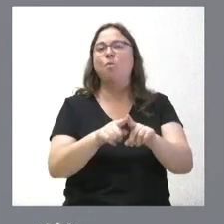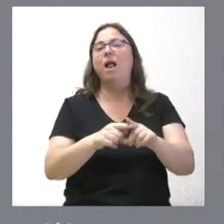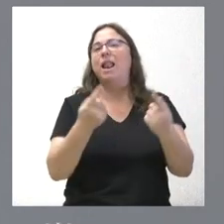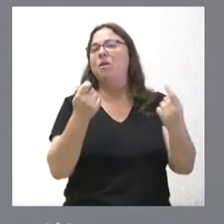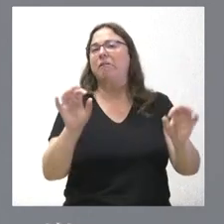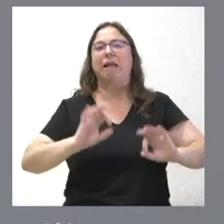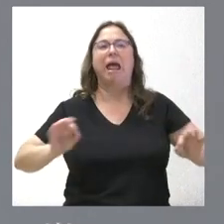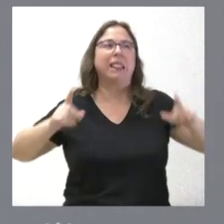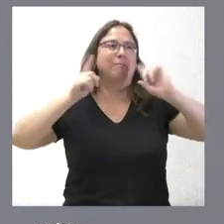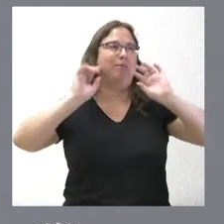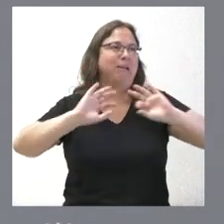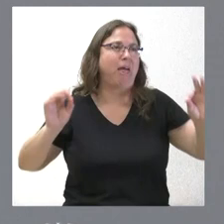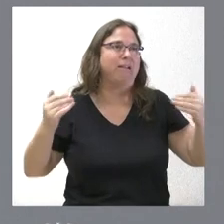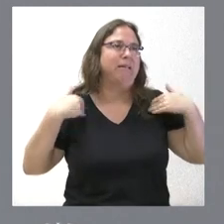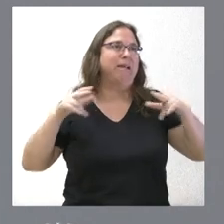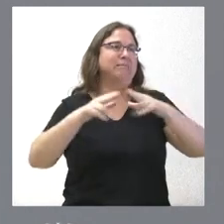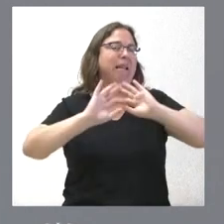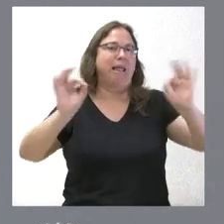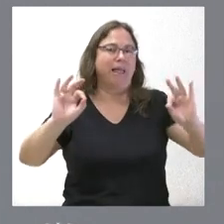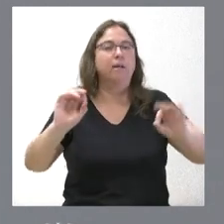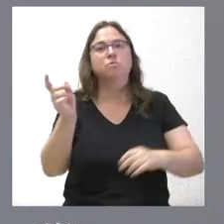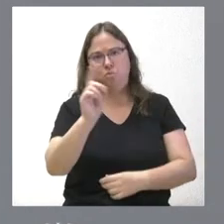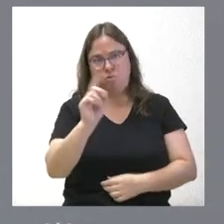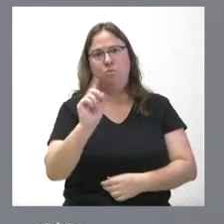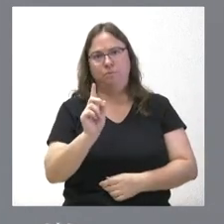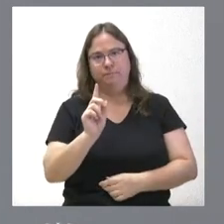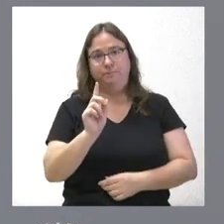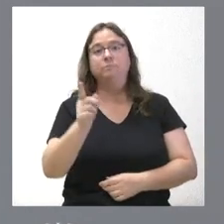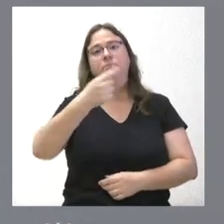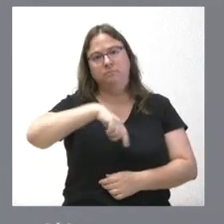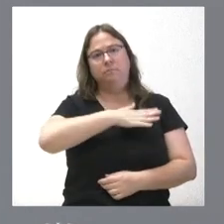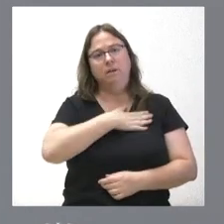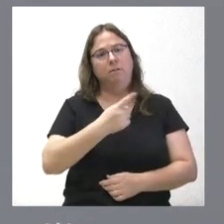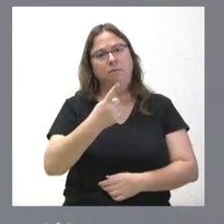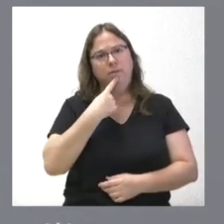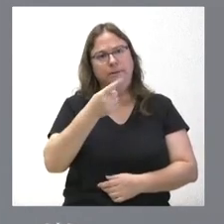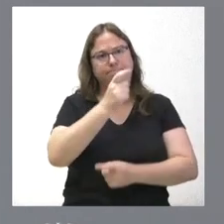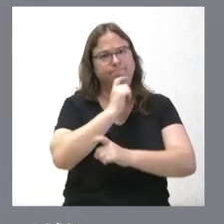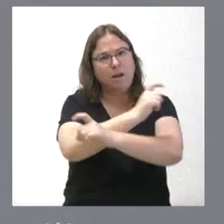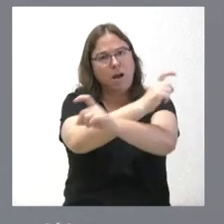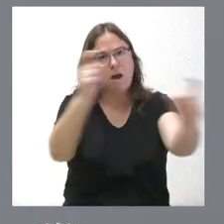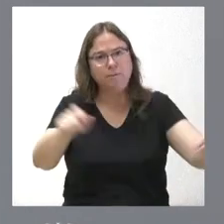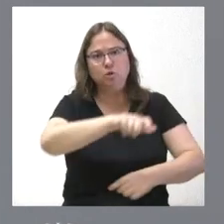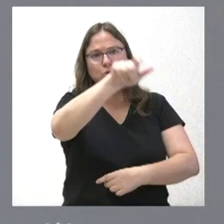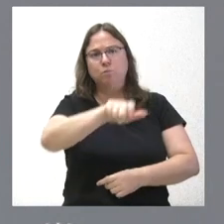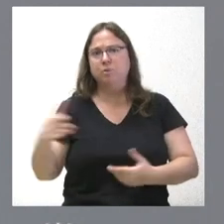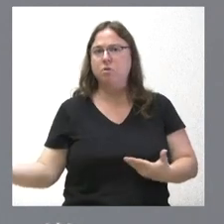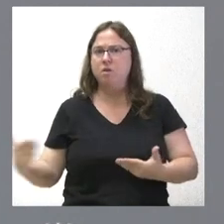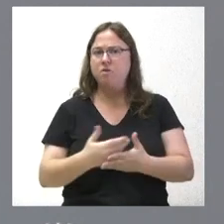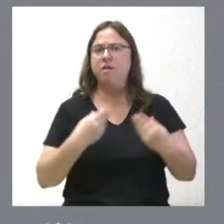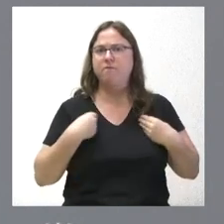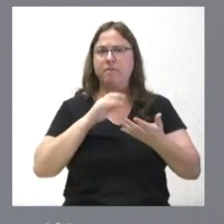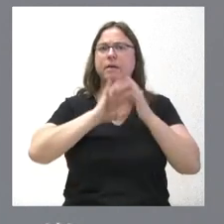de prevención y de responsabilidad social y ciudadana. Todo lo contrario, desde aquí queremos hacer un llamamiento a toda la ciudadanía de Castilla y León para seguir